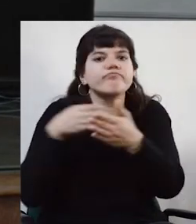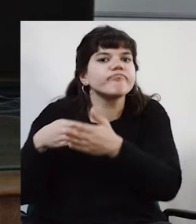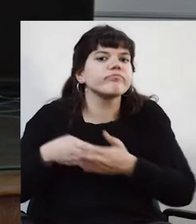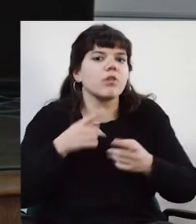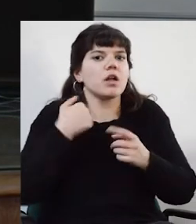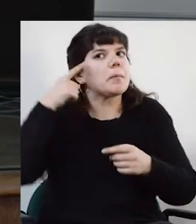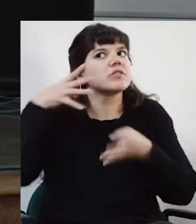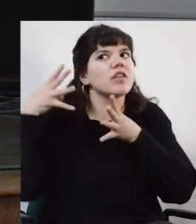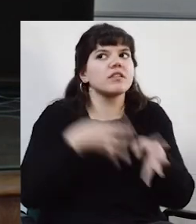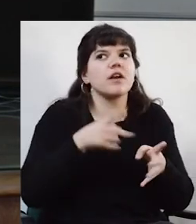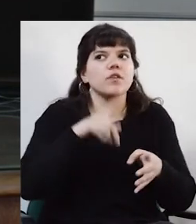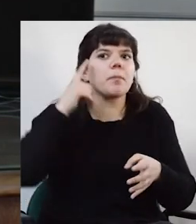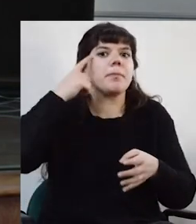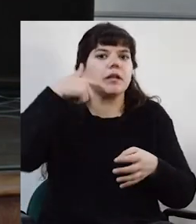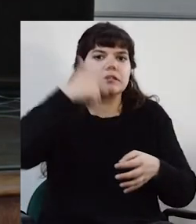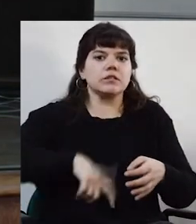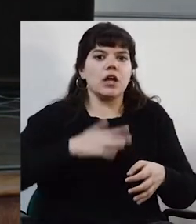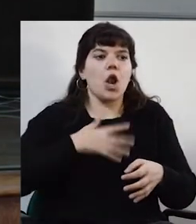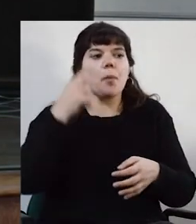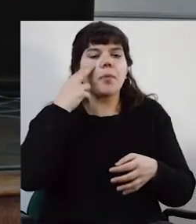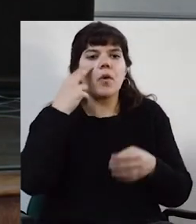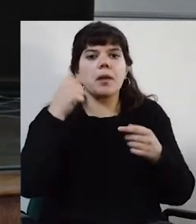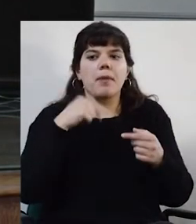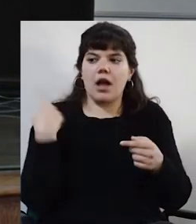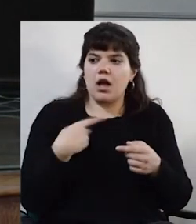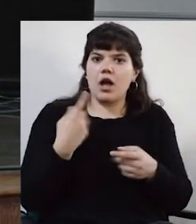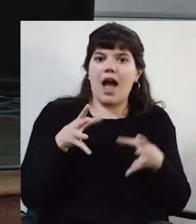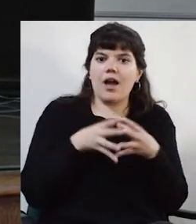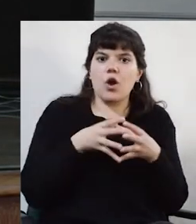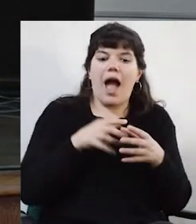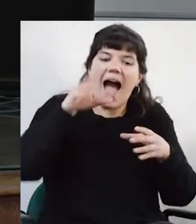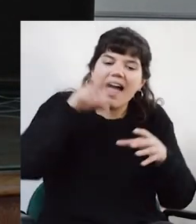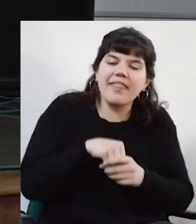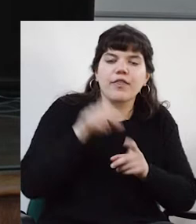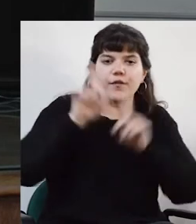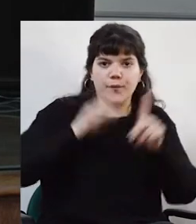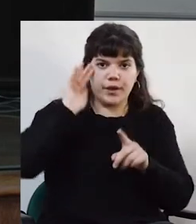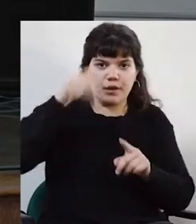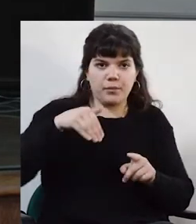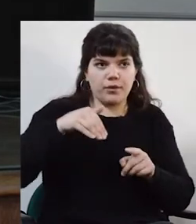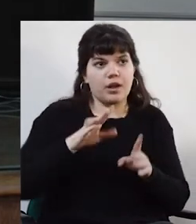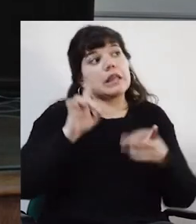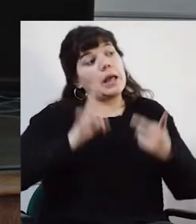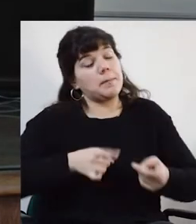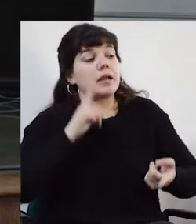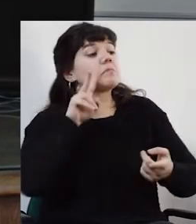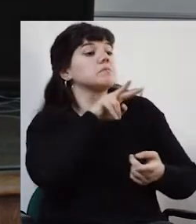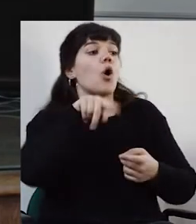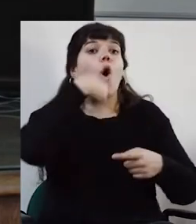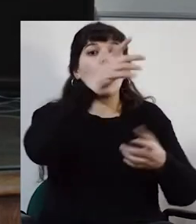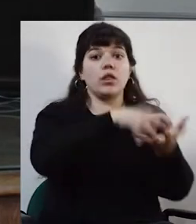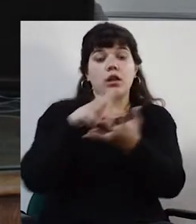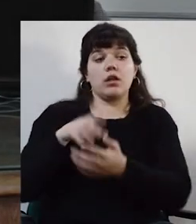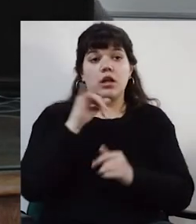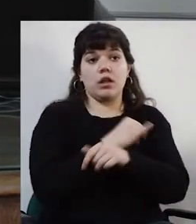el desafío es pensarnos en los problemas que tenemos dentro de esta universidad y en relación a las otras instituciones que tenemos,